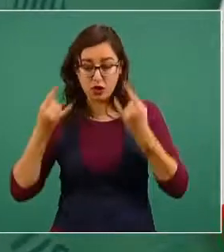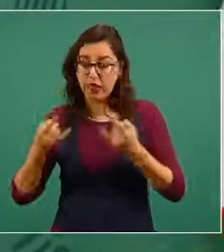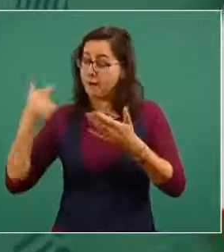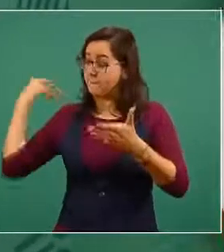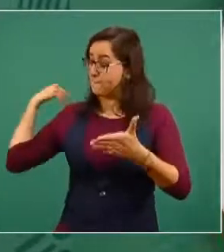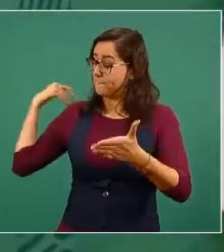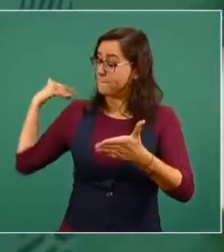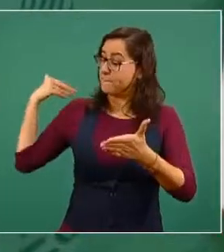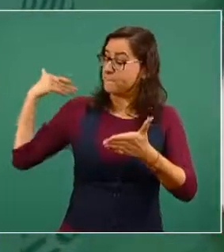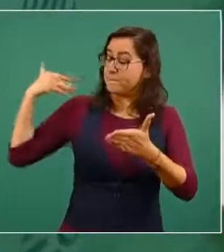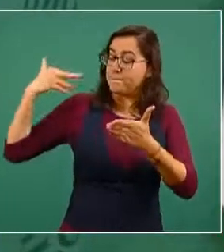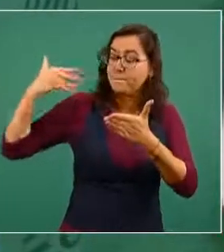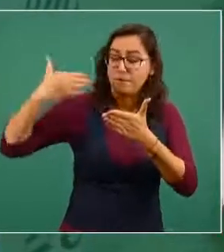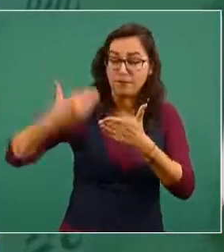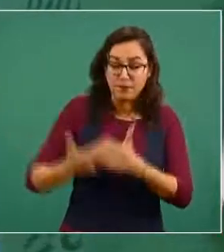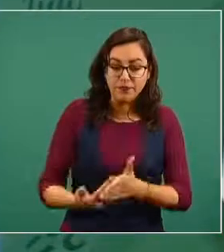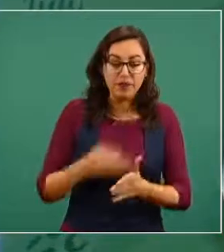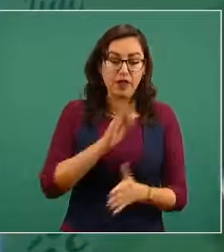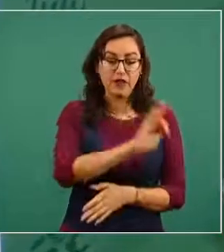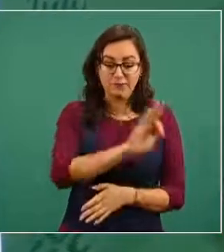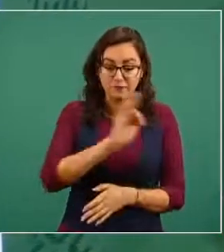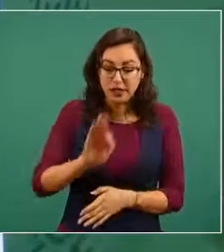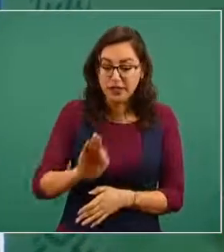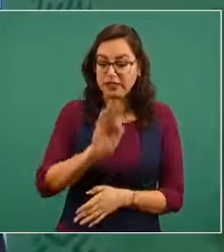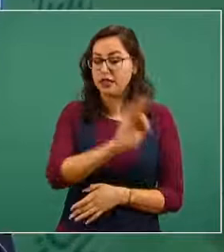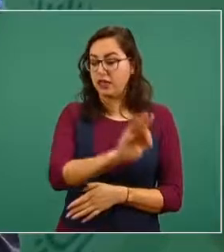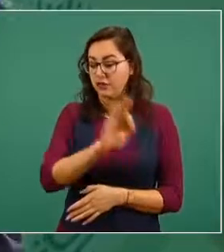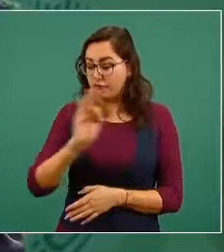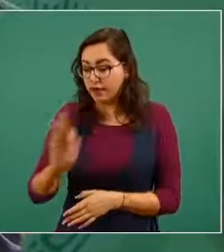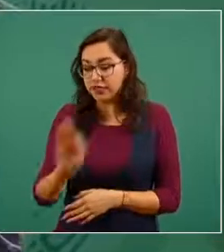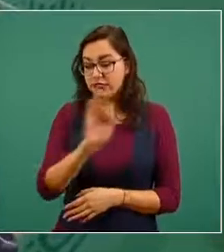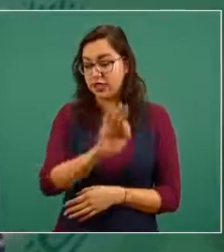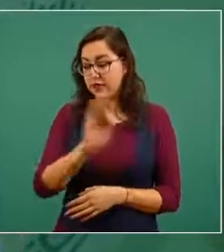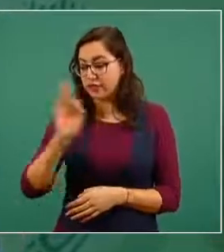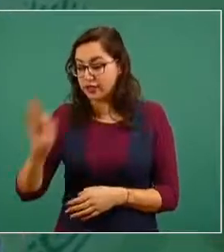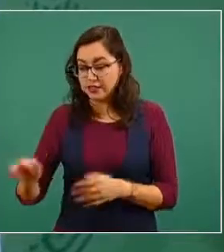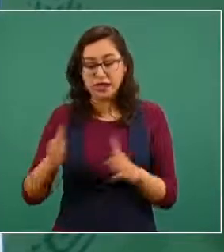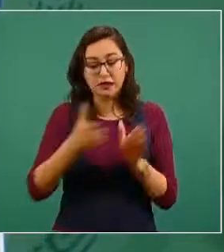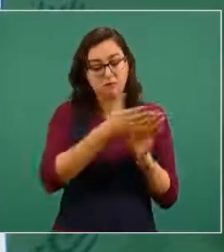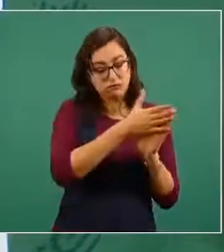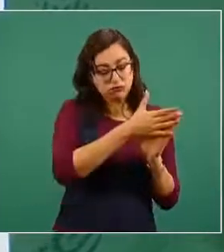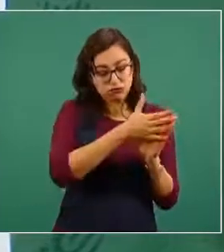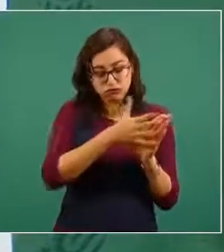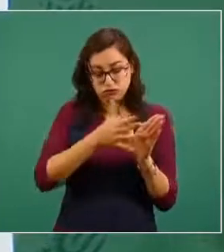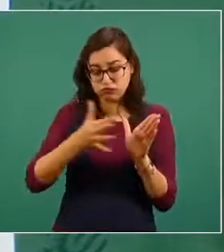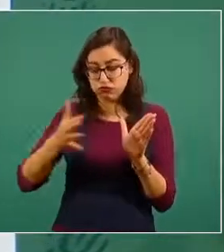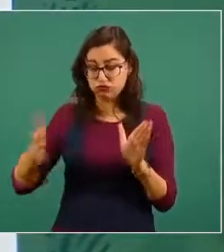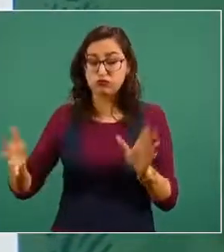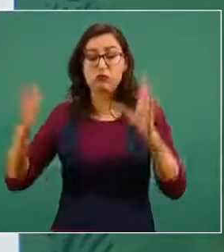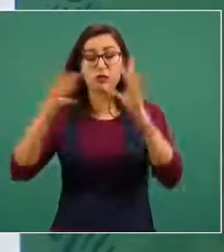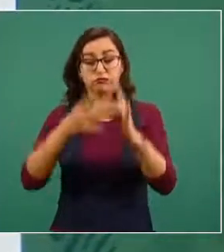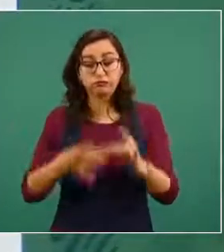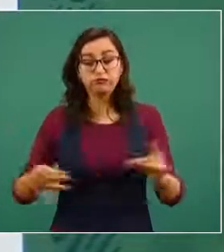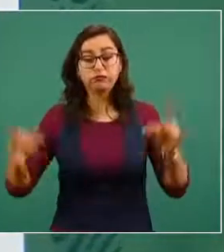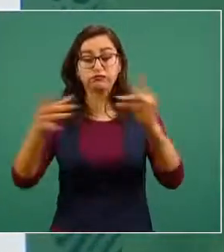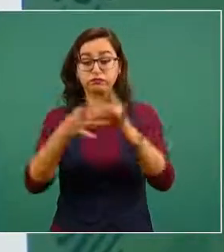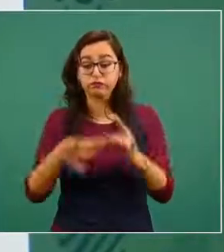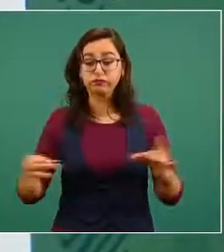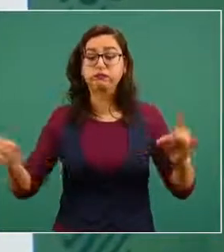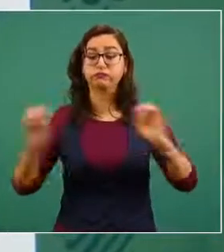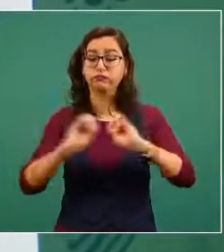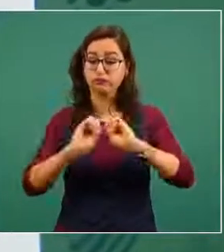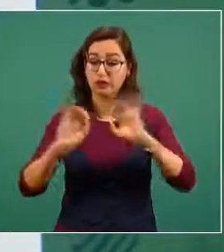desde que nos enteramos de la detención del general